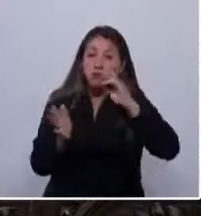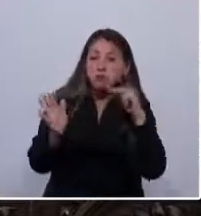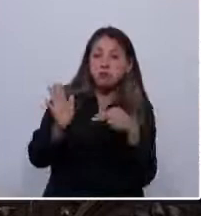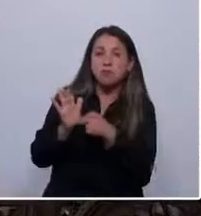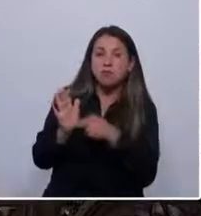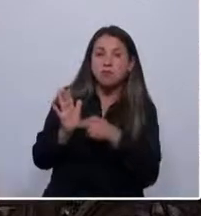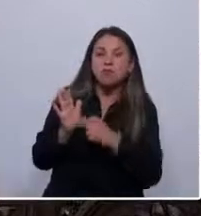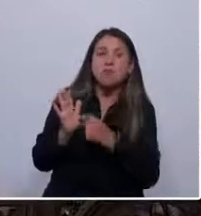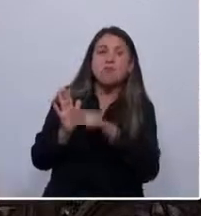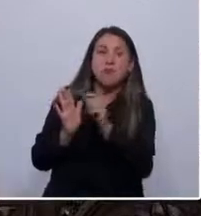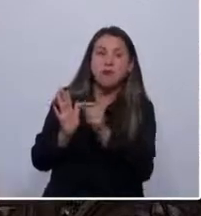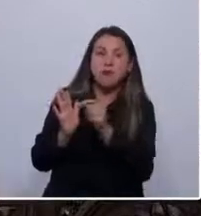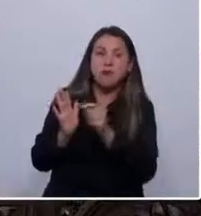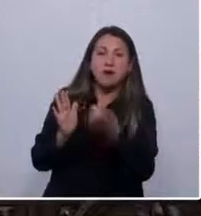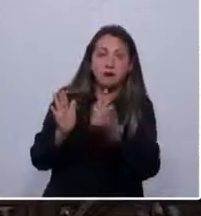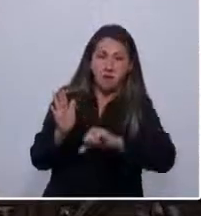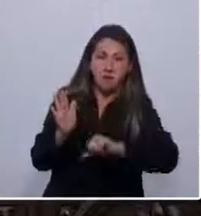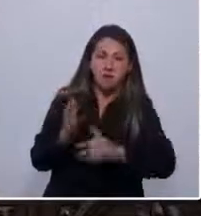palabra. Muchas gracias.